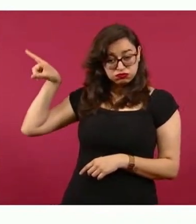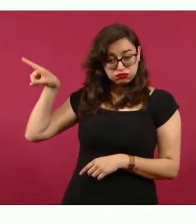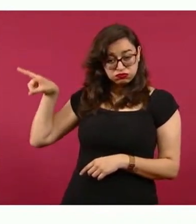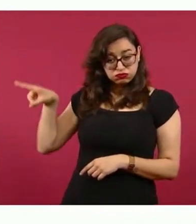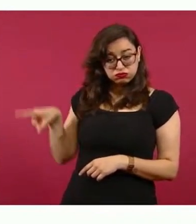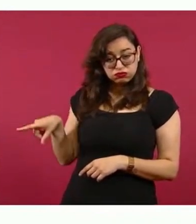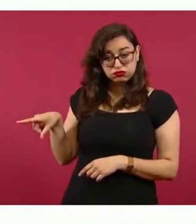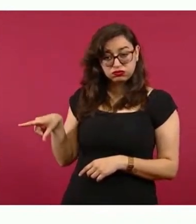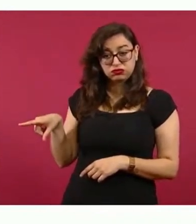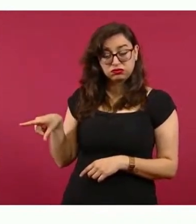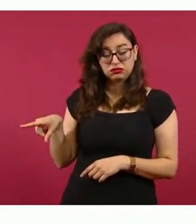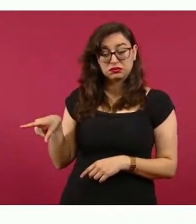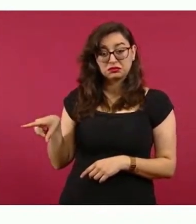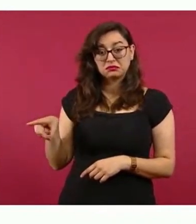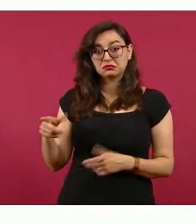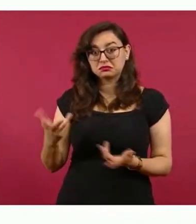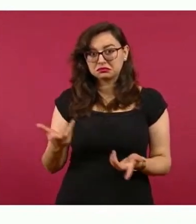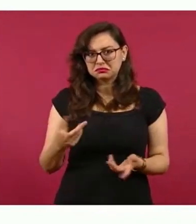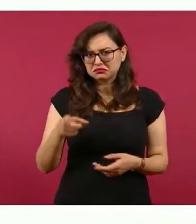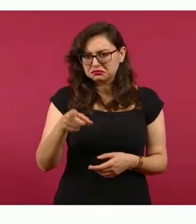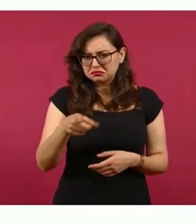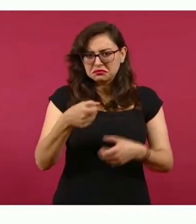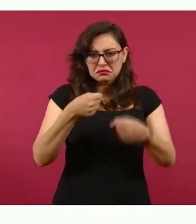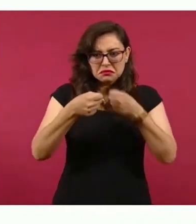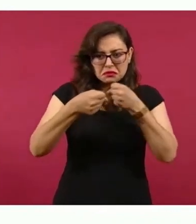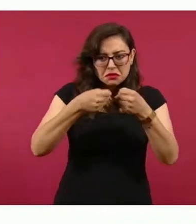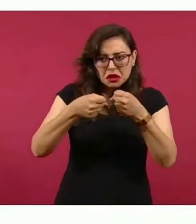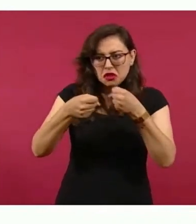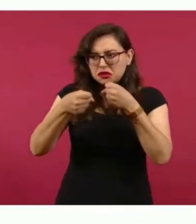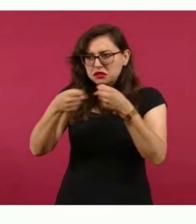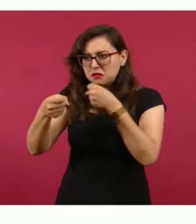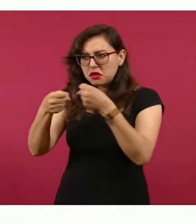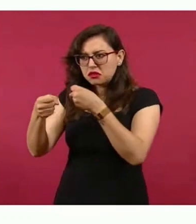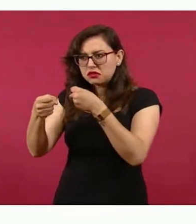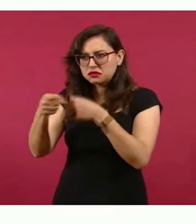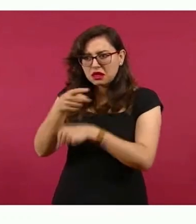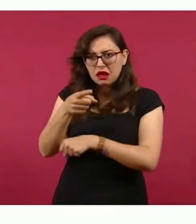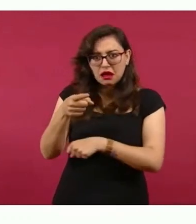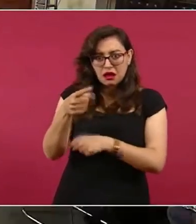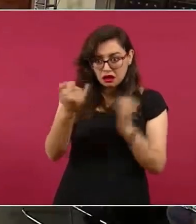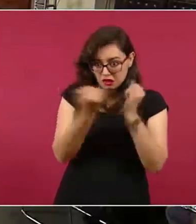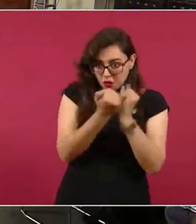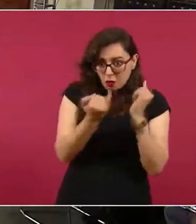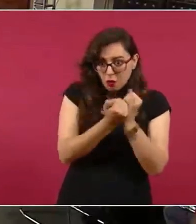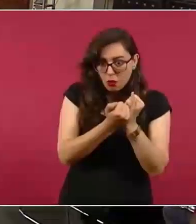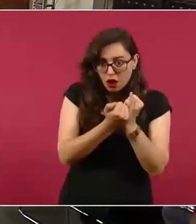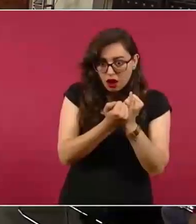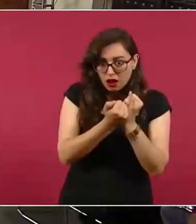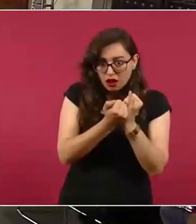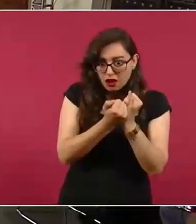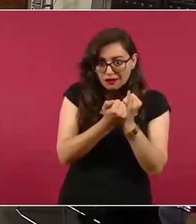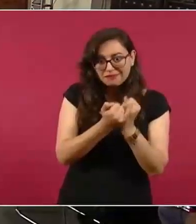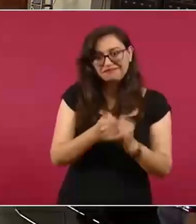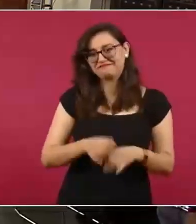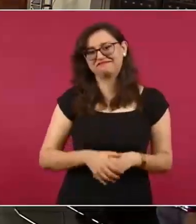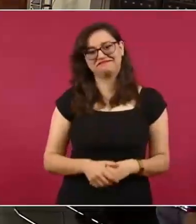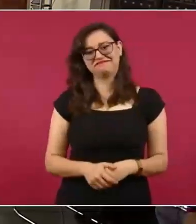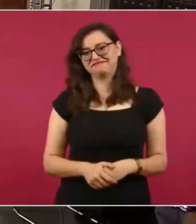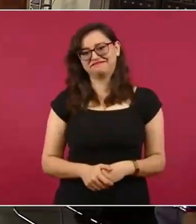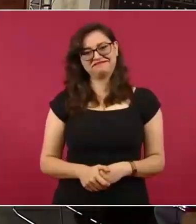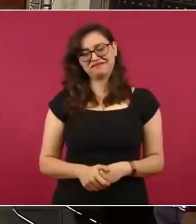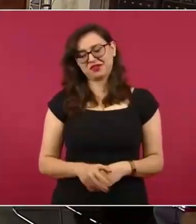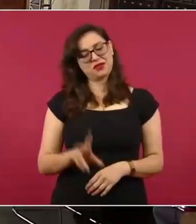los periodistas que mencionaste lo han padecido.